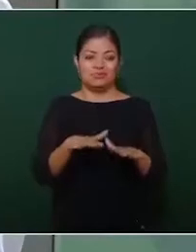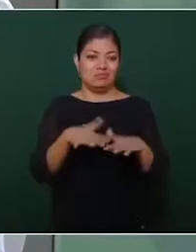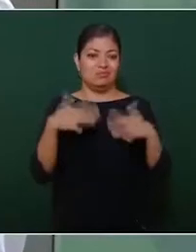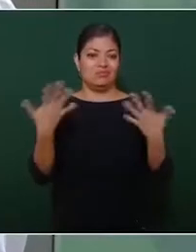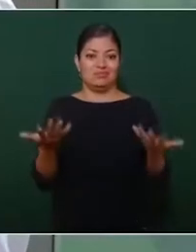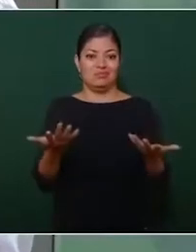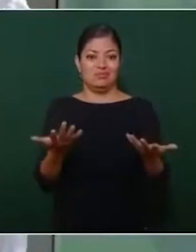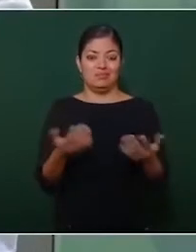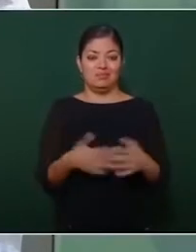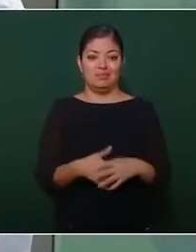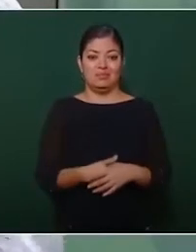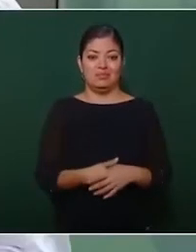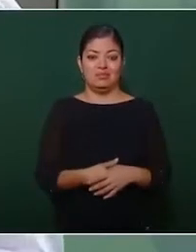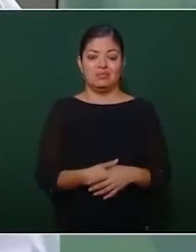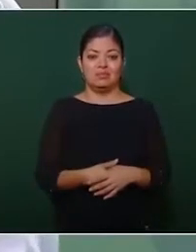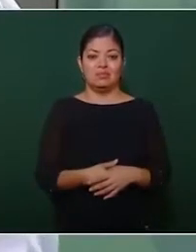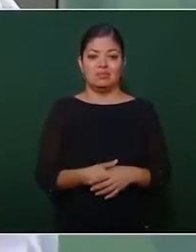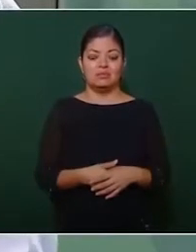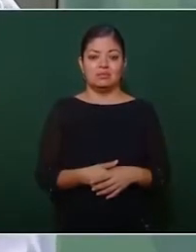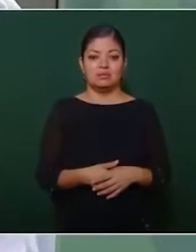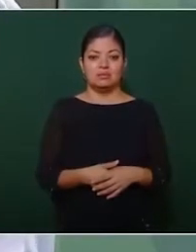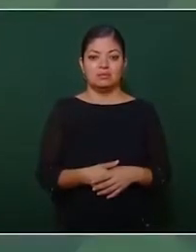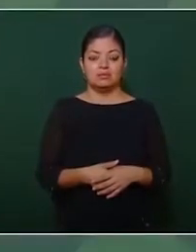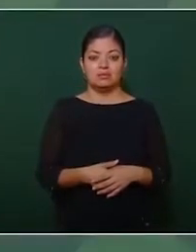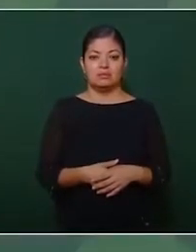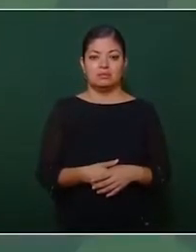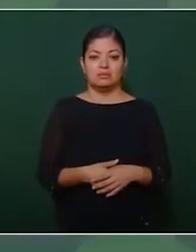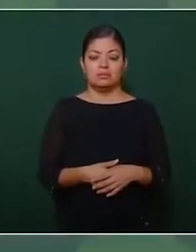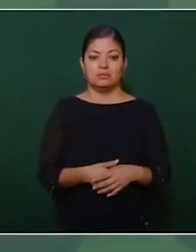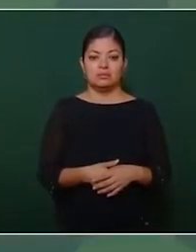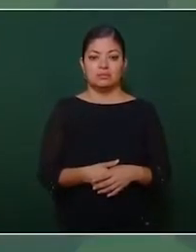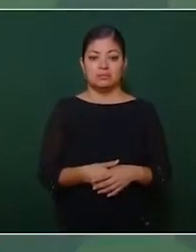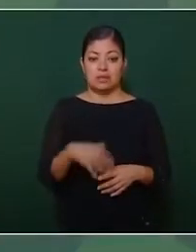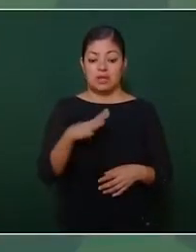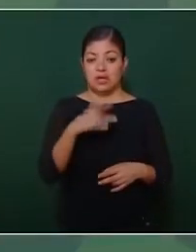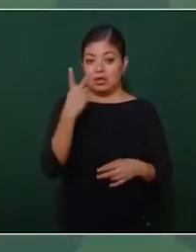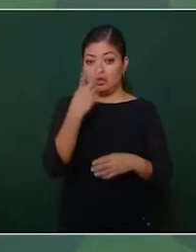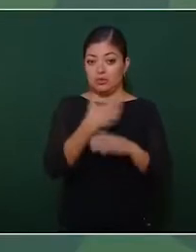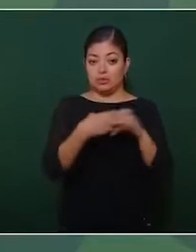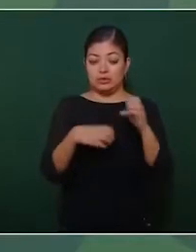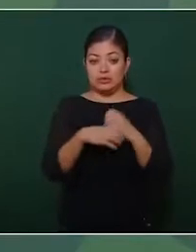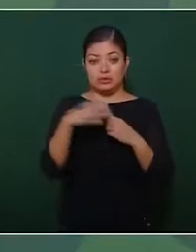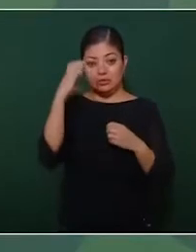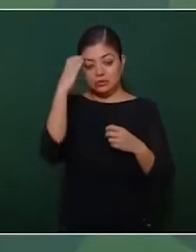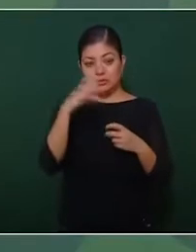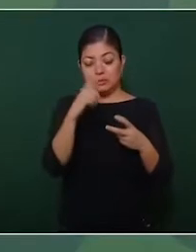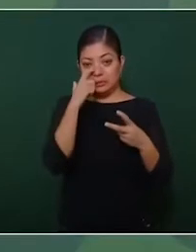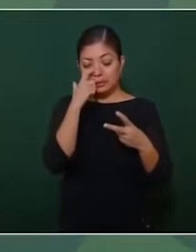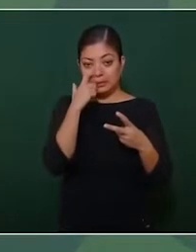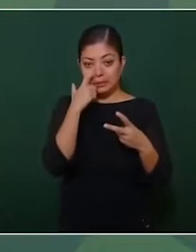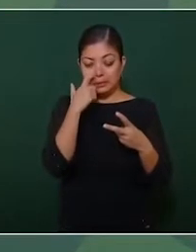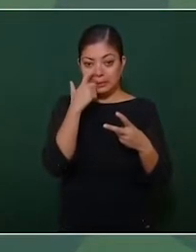Hemos padecido dos calamidades que nos han